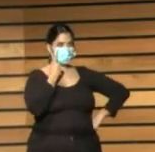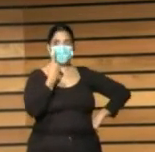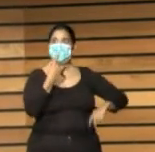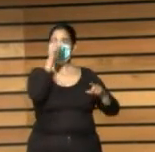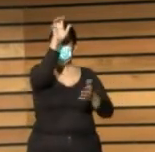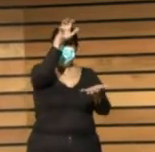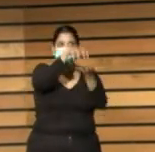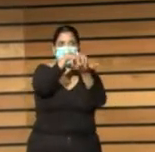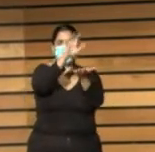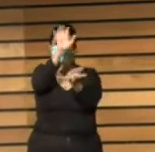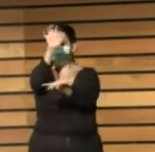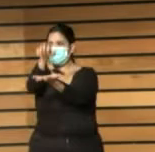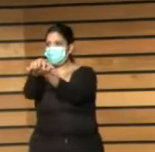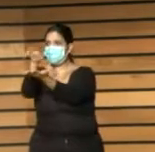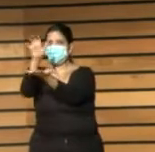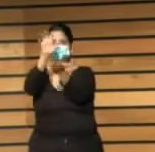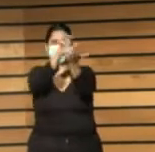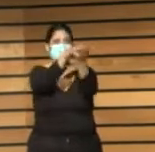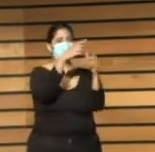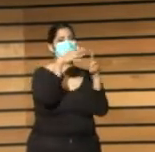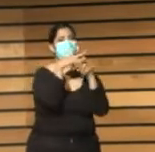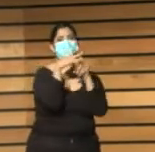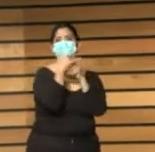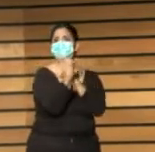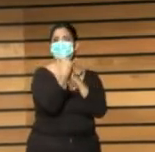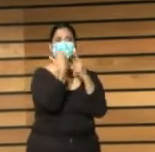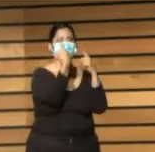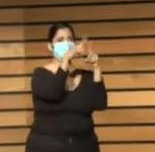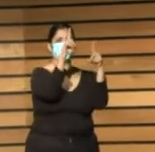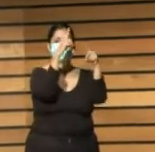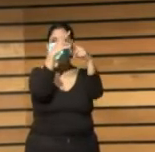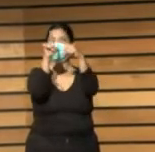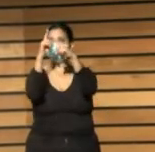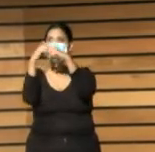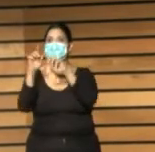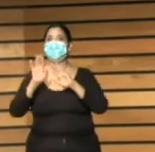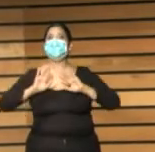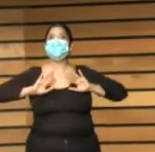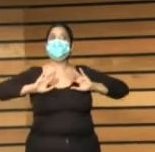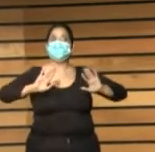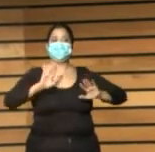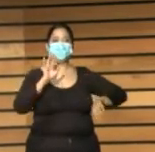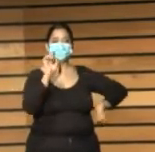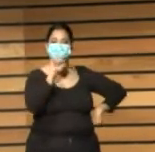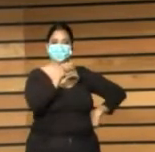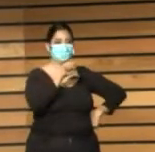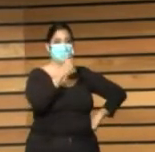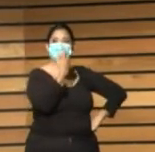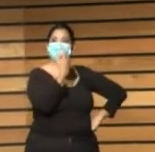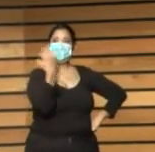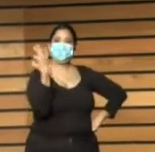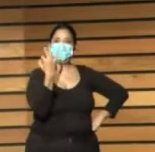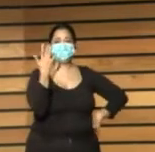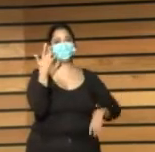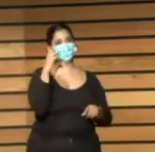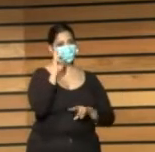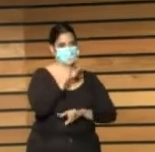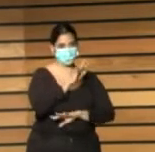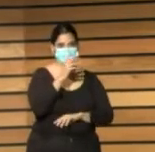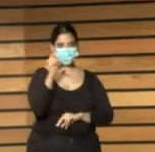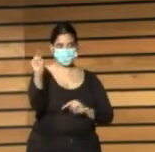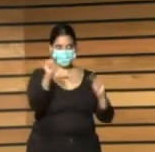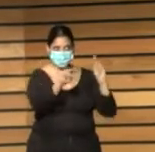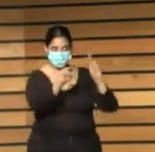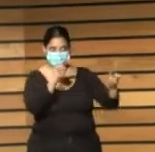centros, de situaciones pero todos tenían en común la escasa visibilidad. Así se ha trabajado